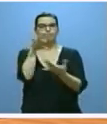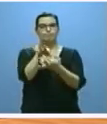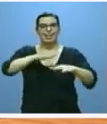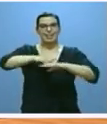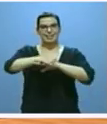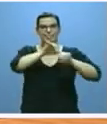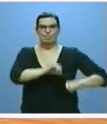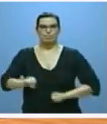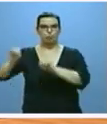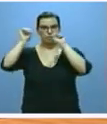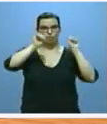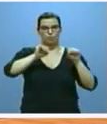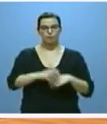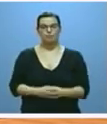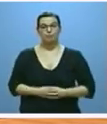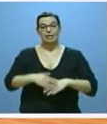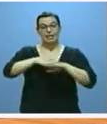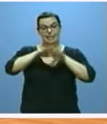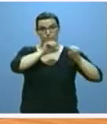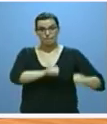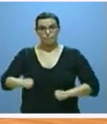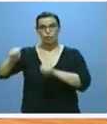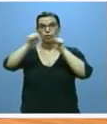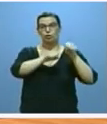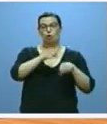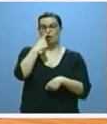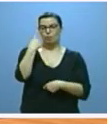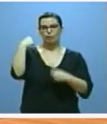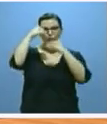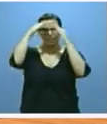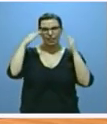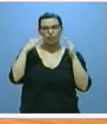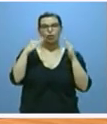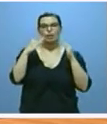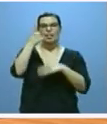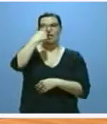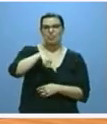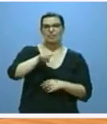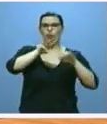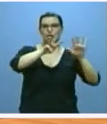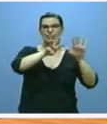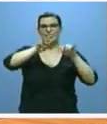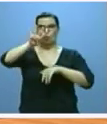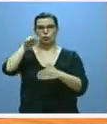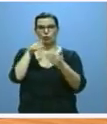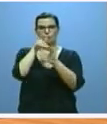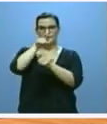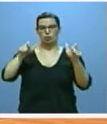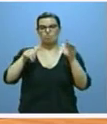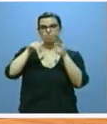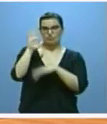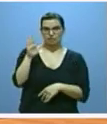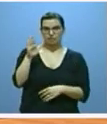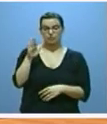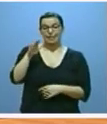red de protección, una red que en 2016 atendió a más de 184.000 personas y